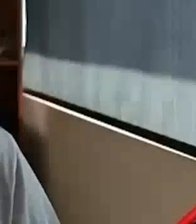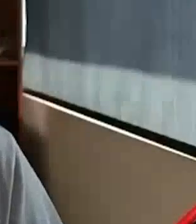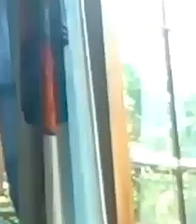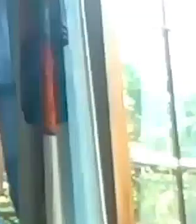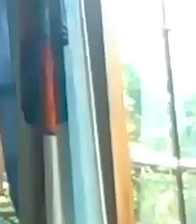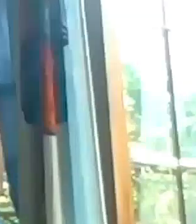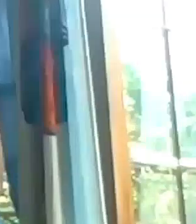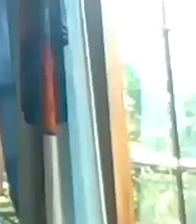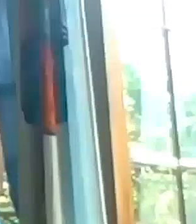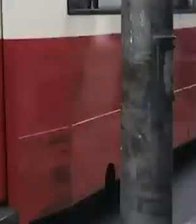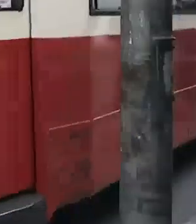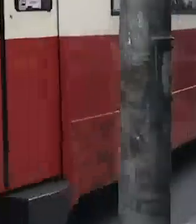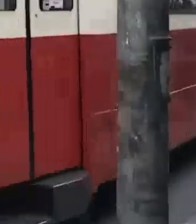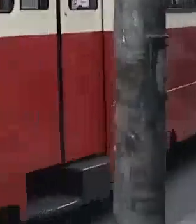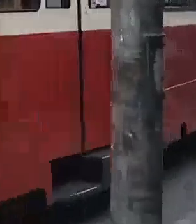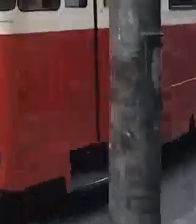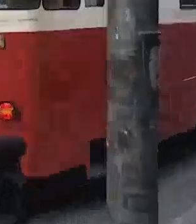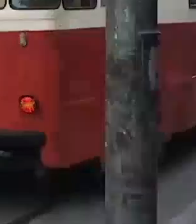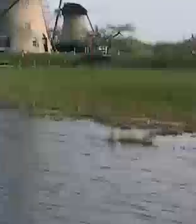Libros.